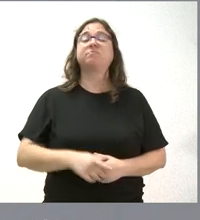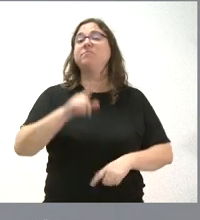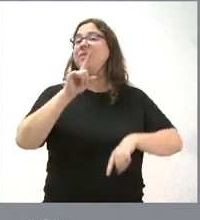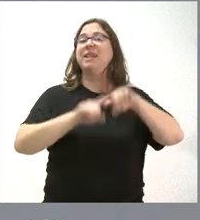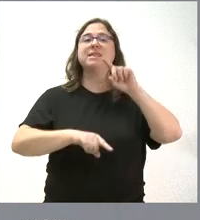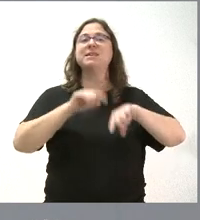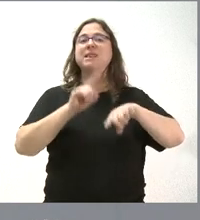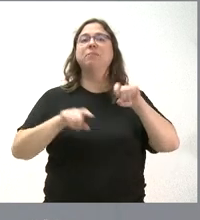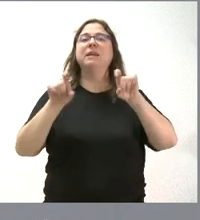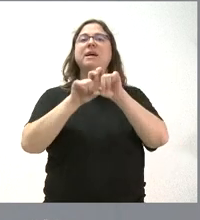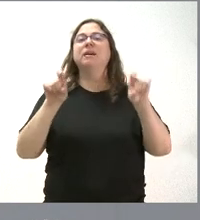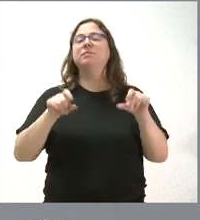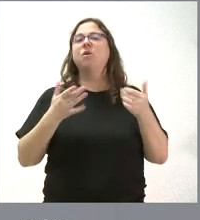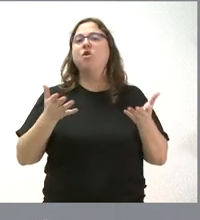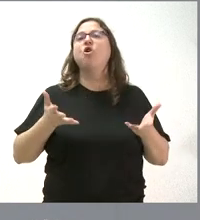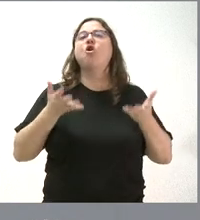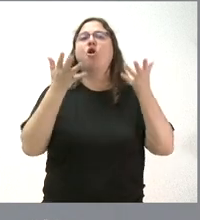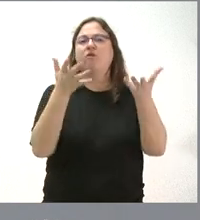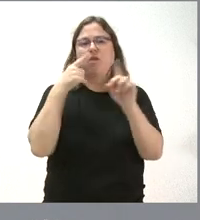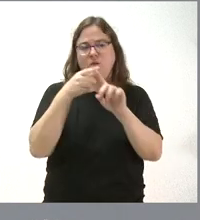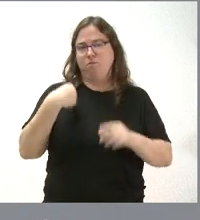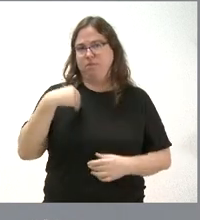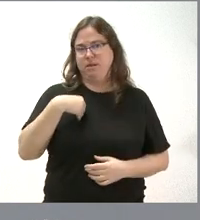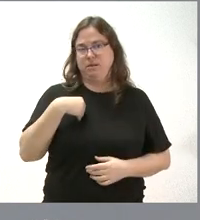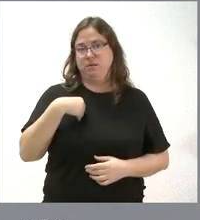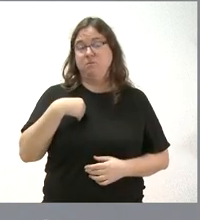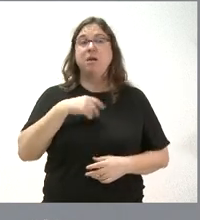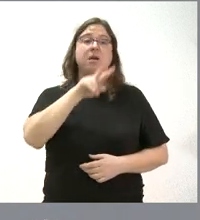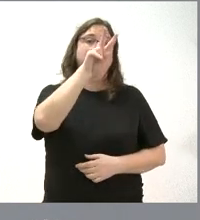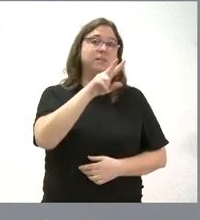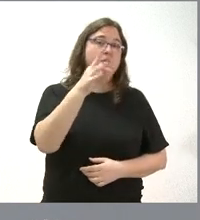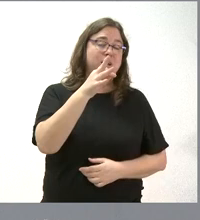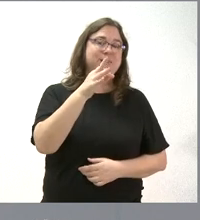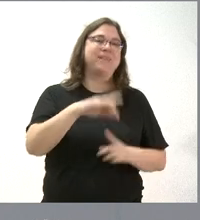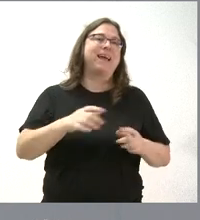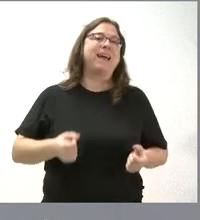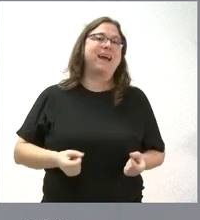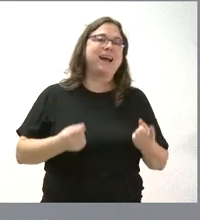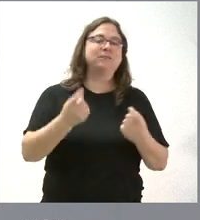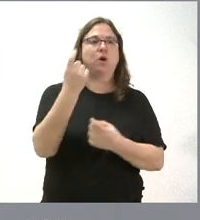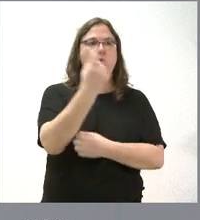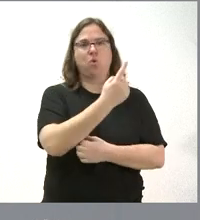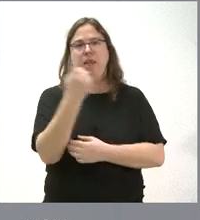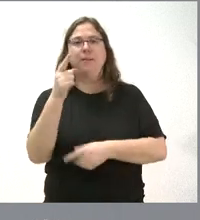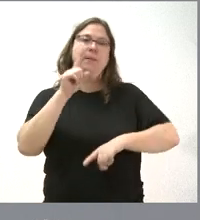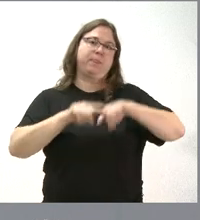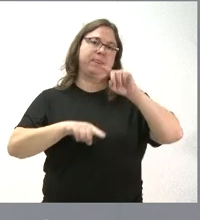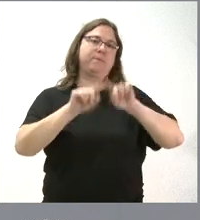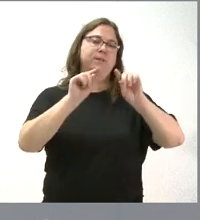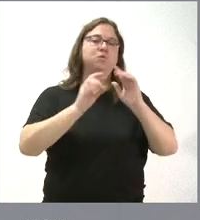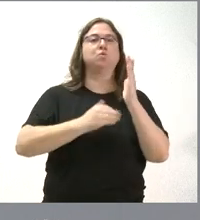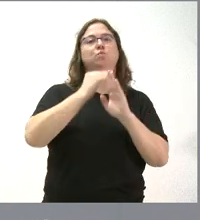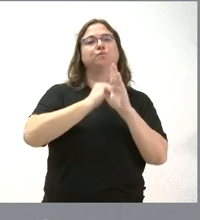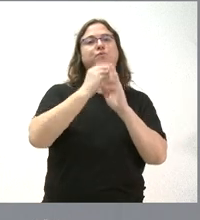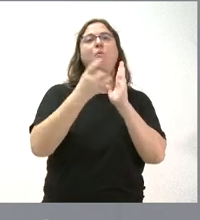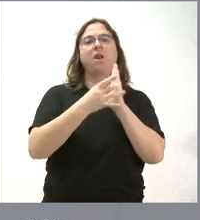también de qué empresas se ofrezcan para esta finalidad y, lo segundo, el coste por alumno también va a depender del nivel de cualificación.